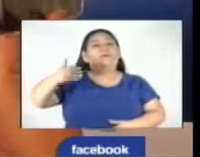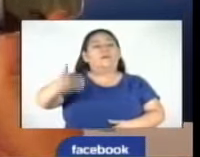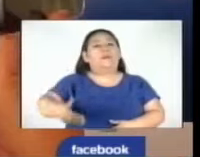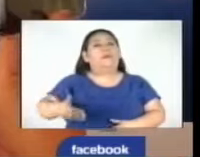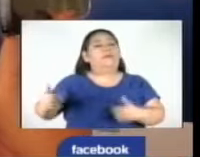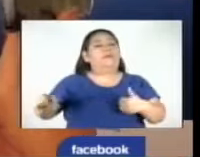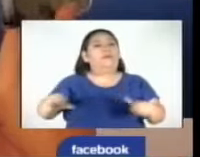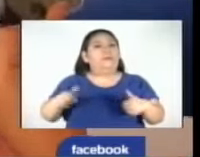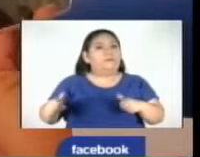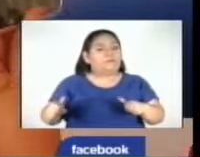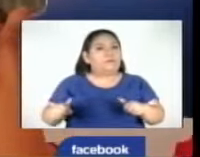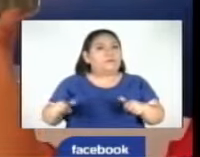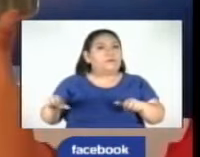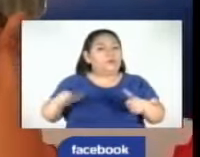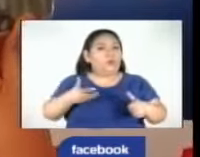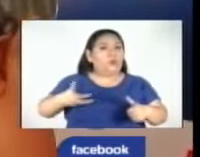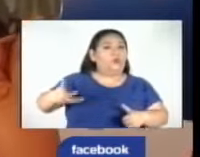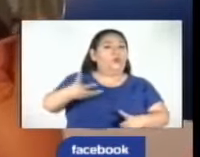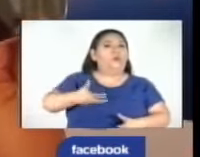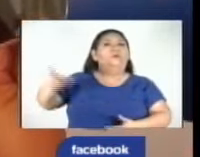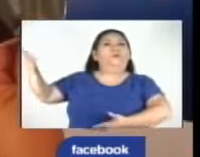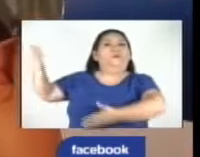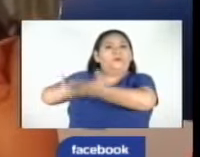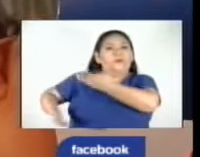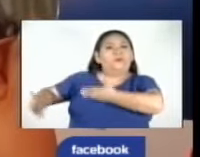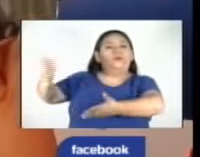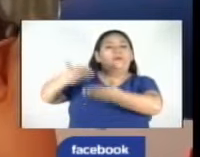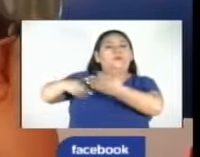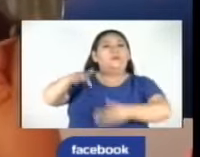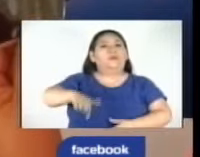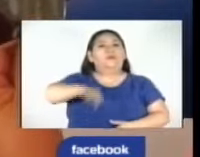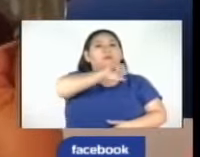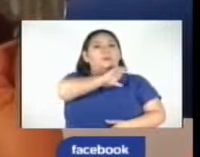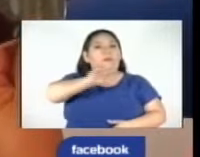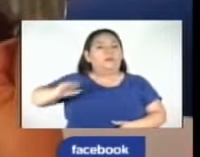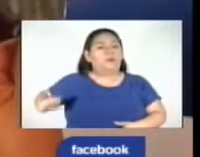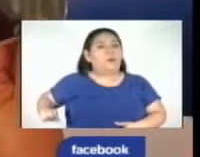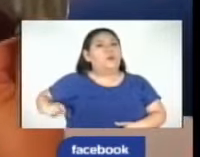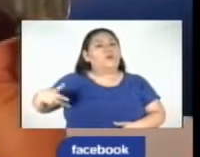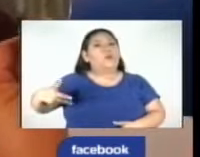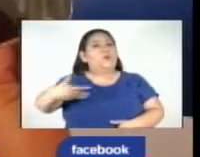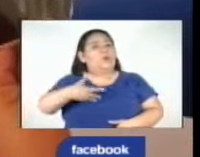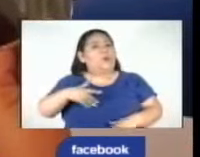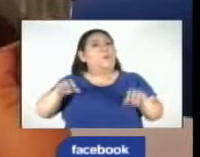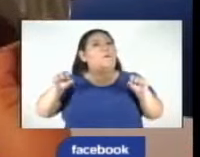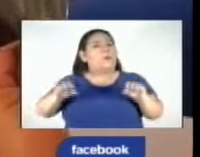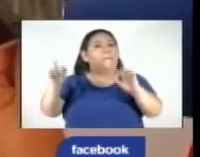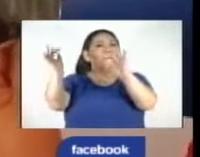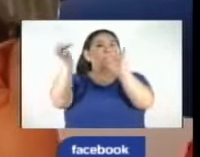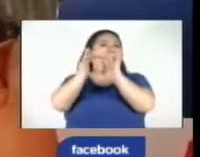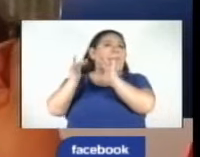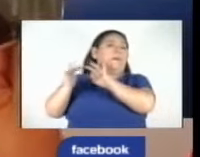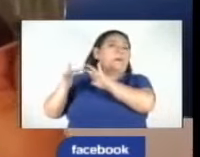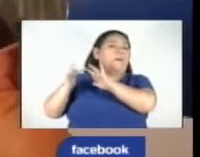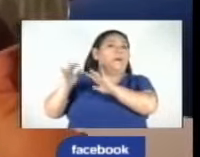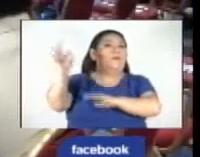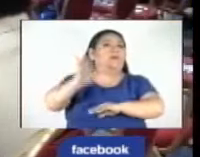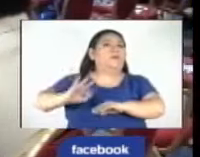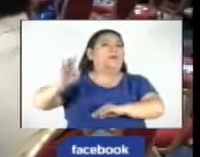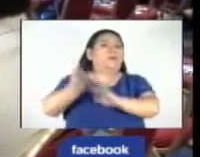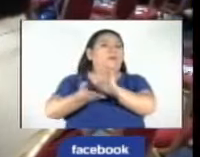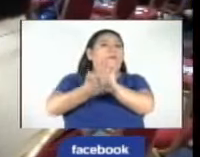que exportemos más como país, sin duda ampliaremos nuestras posibilidades para un mayor